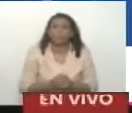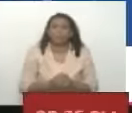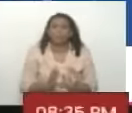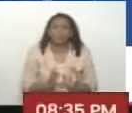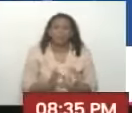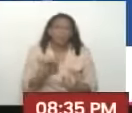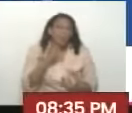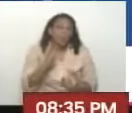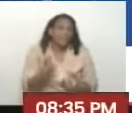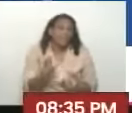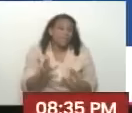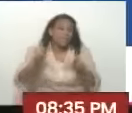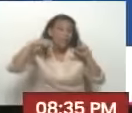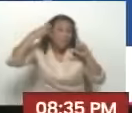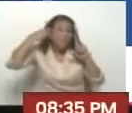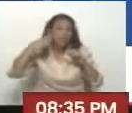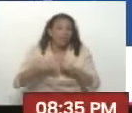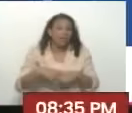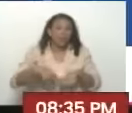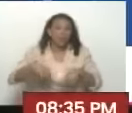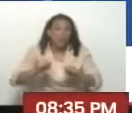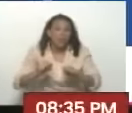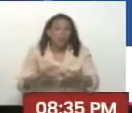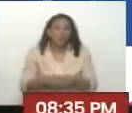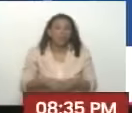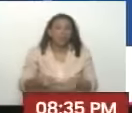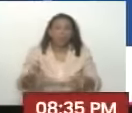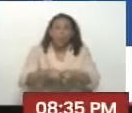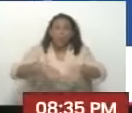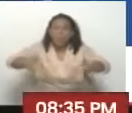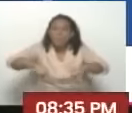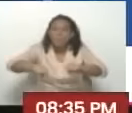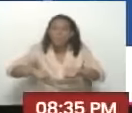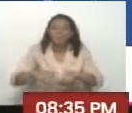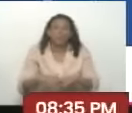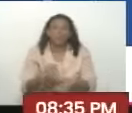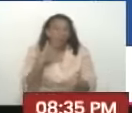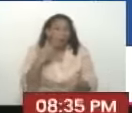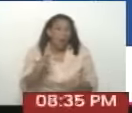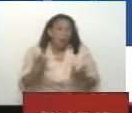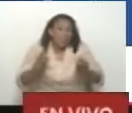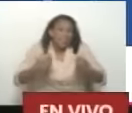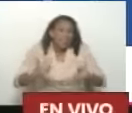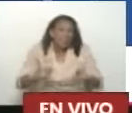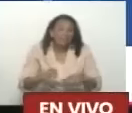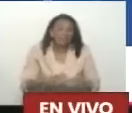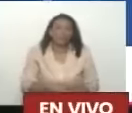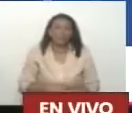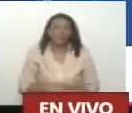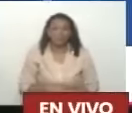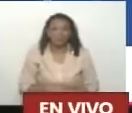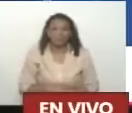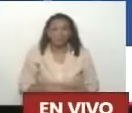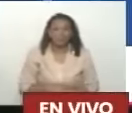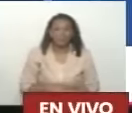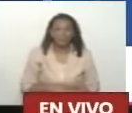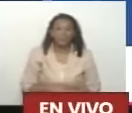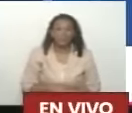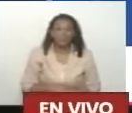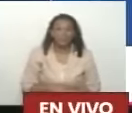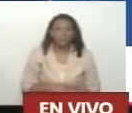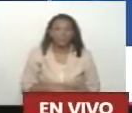Como dice el video Como como es Rum Rum Rum Rum Rum Lo han visto Lo han visto Rum